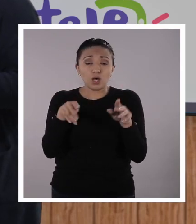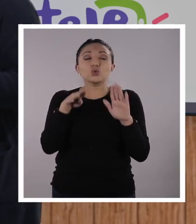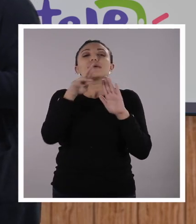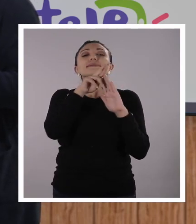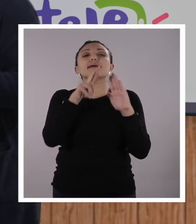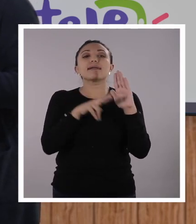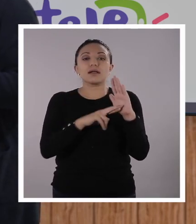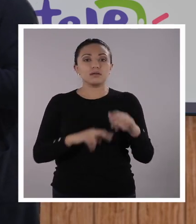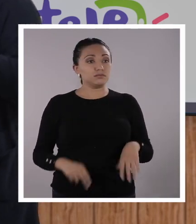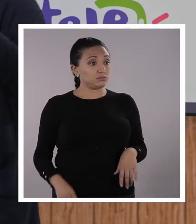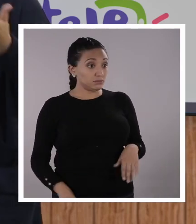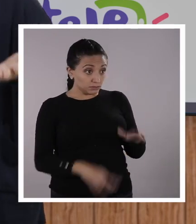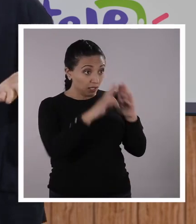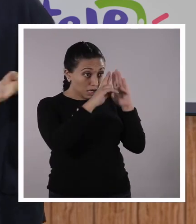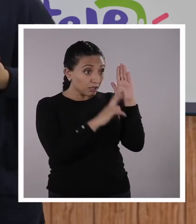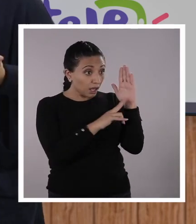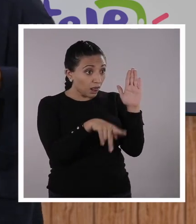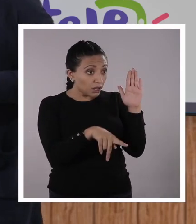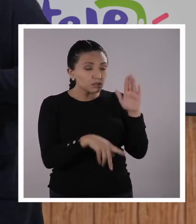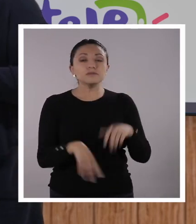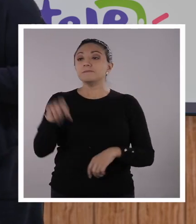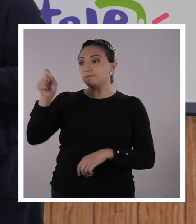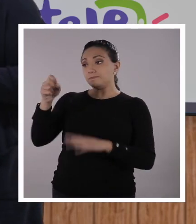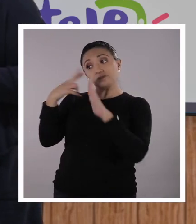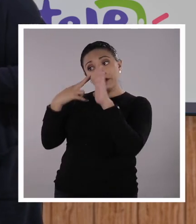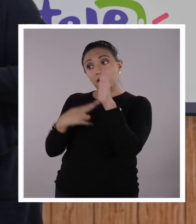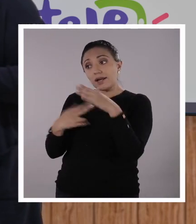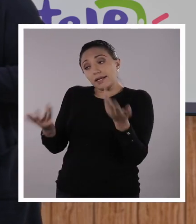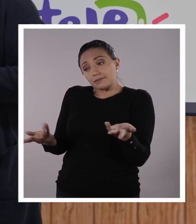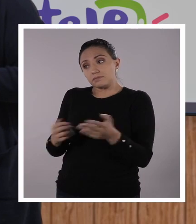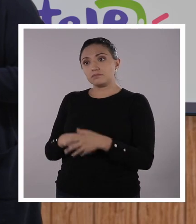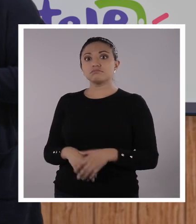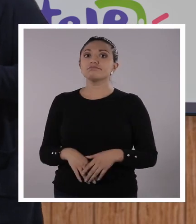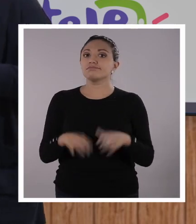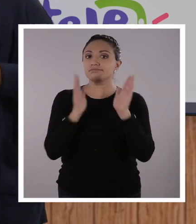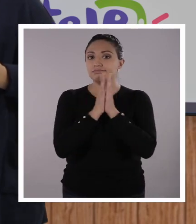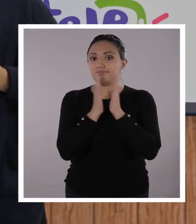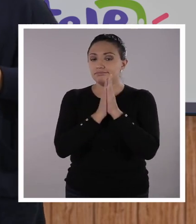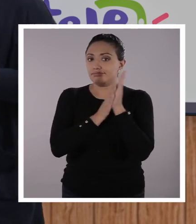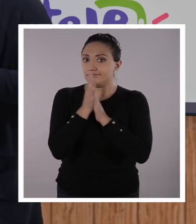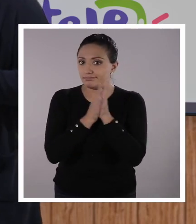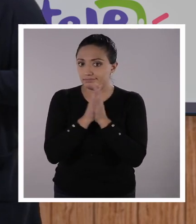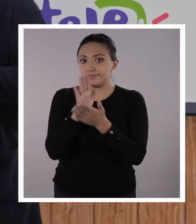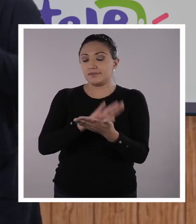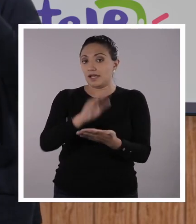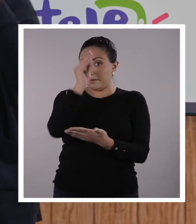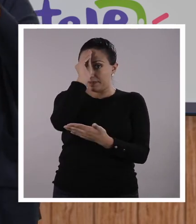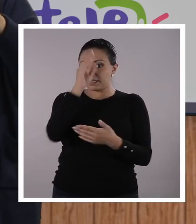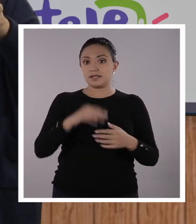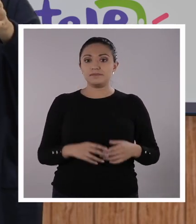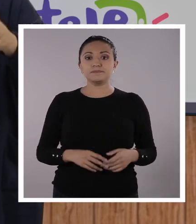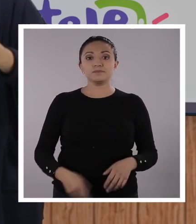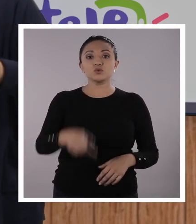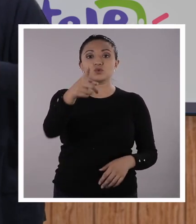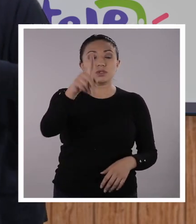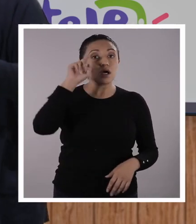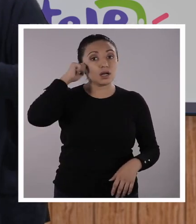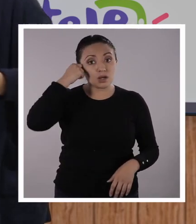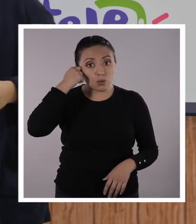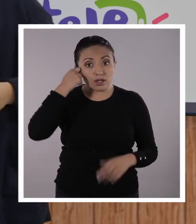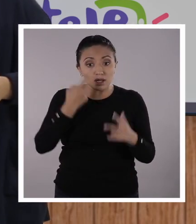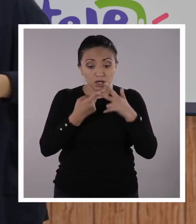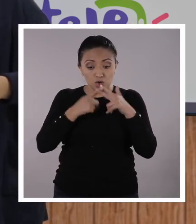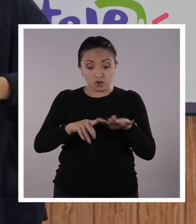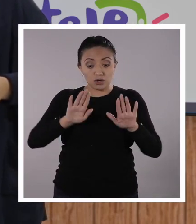Ah, perfecto. Hay normas que establecen cómo hacerlo. Pero, por supuesto. Estoy ansioso de que esto empiece, profe. Así es, Santi. Recuerden, estamos